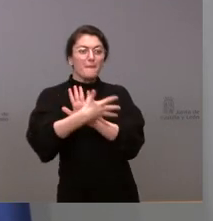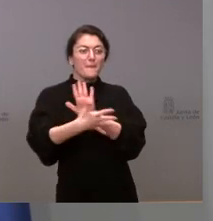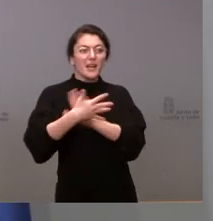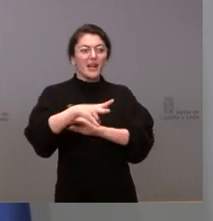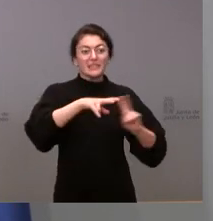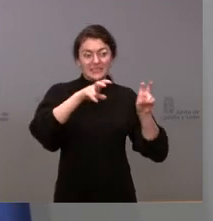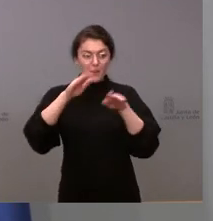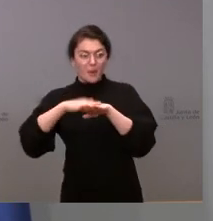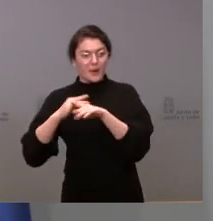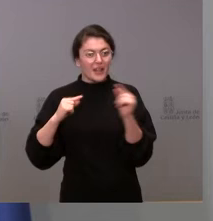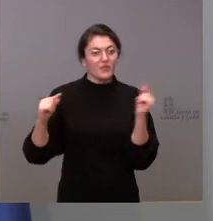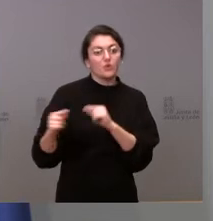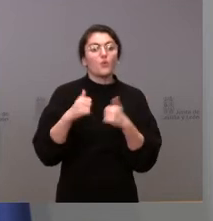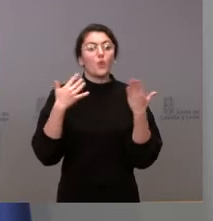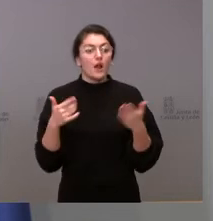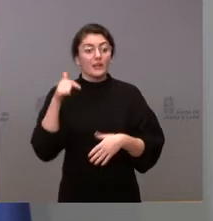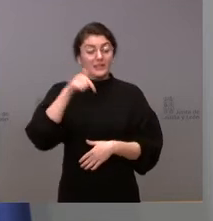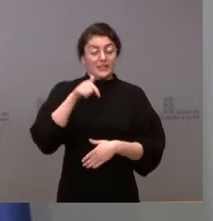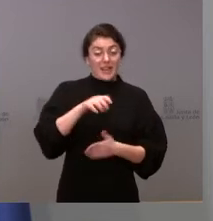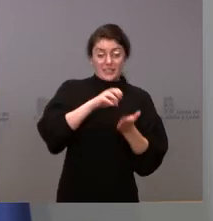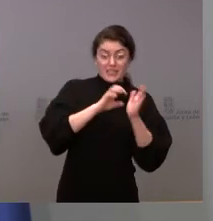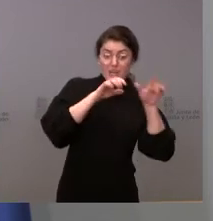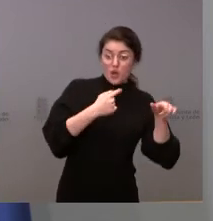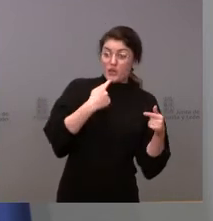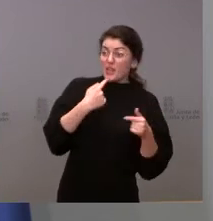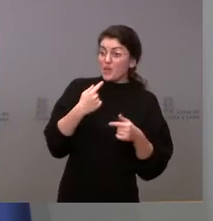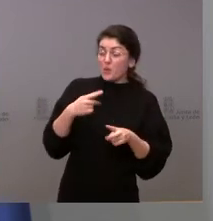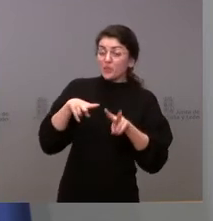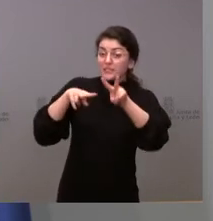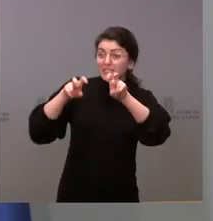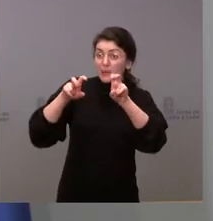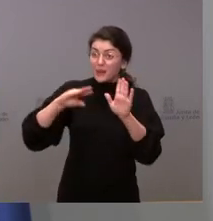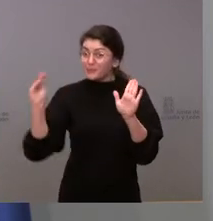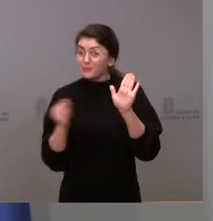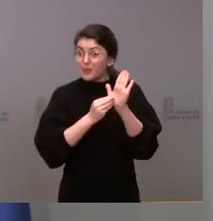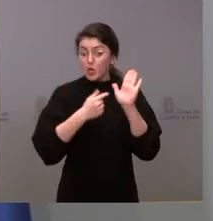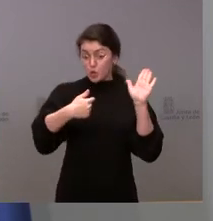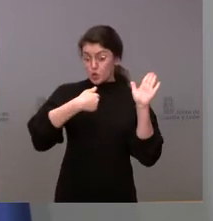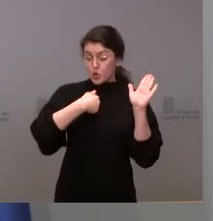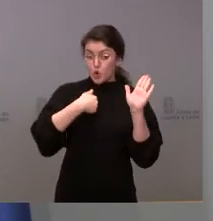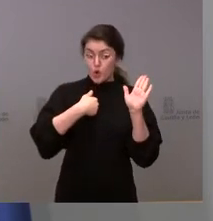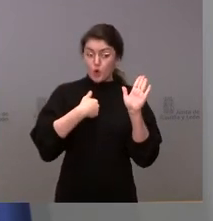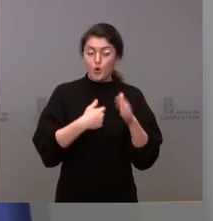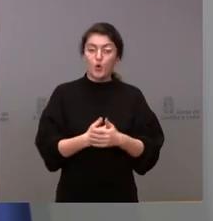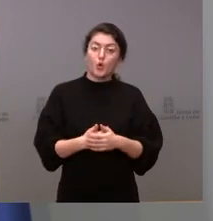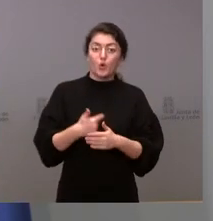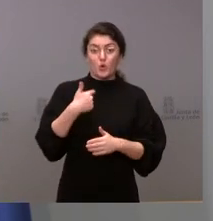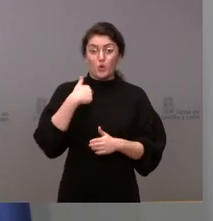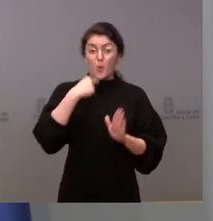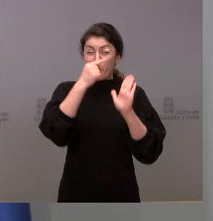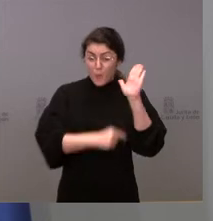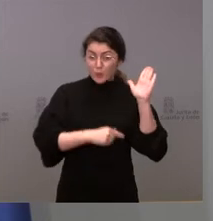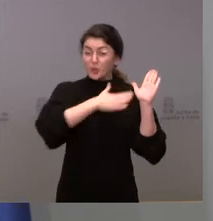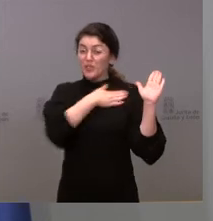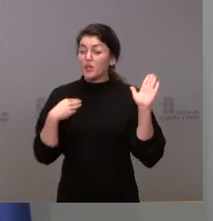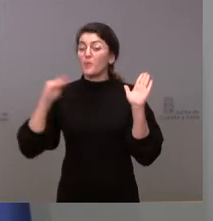en ese caso, por parte de la comunidad autónoma de Castellón de algunos asuntos que no han incluido. Yo, particularmente, citaría fundamentalmente tres. Primero, la